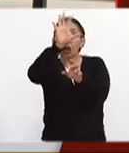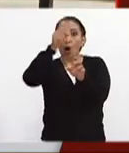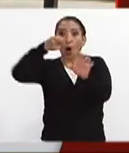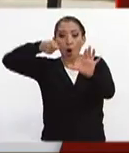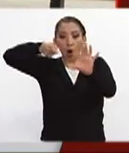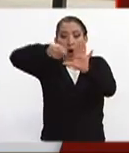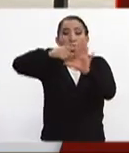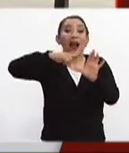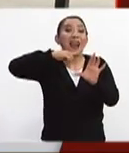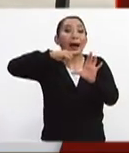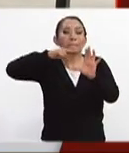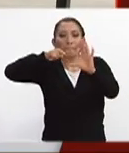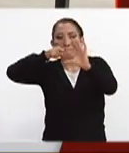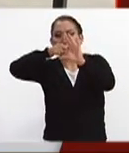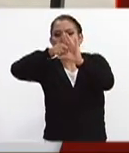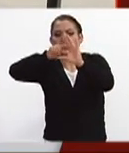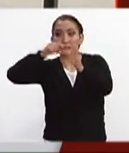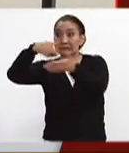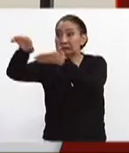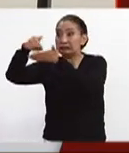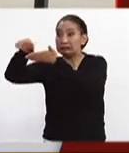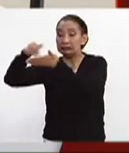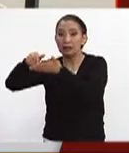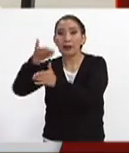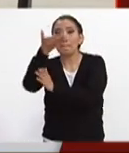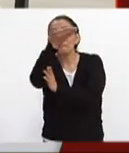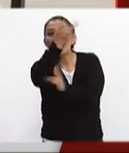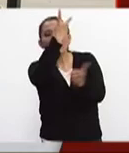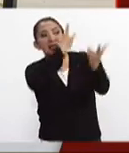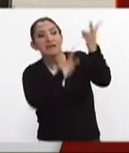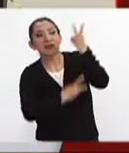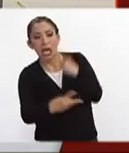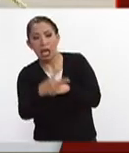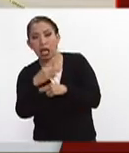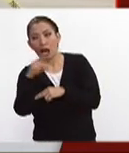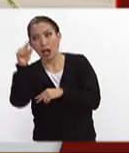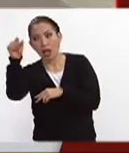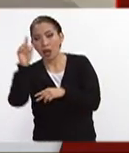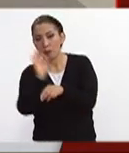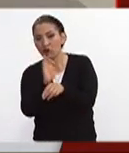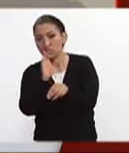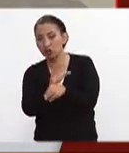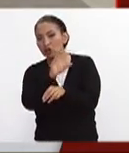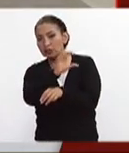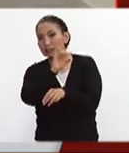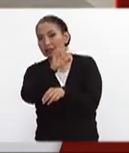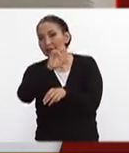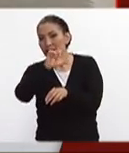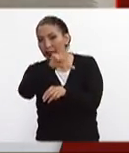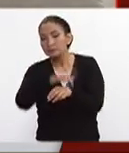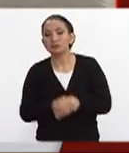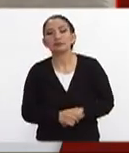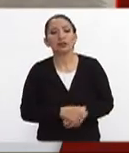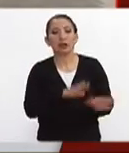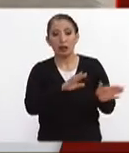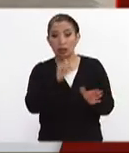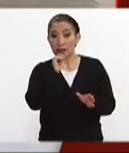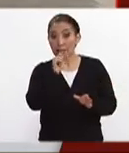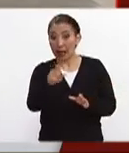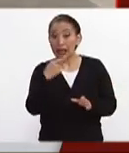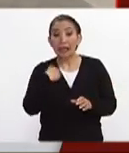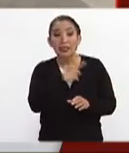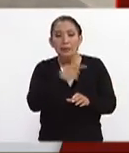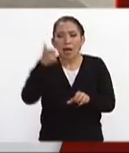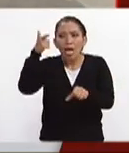lápiz hay que aislar la zona y pedir que venga ya protección civil y una evaluación también hay que